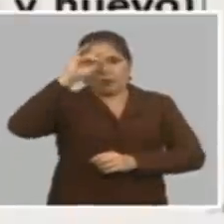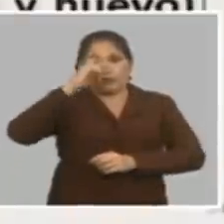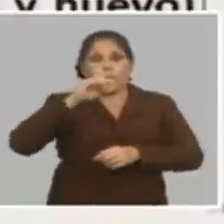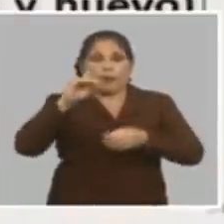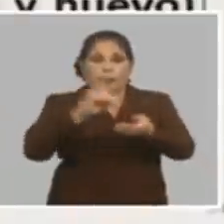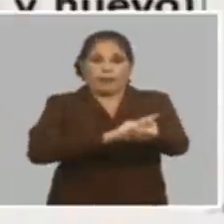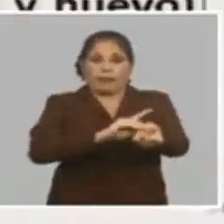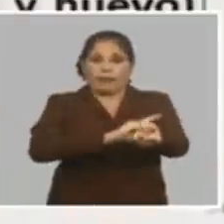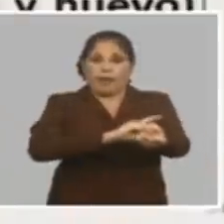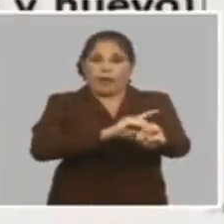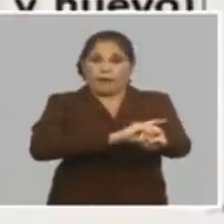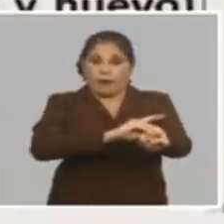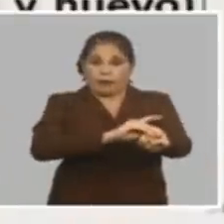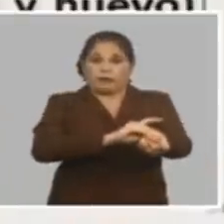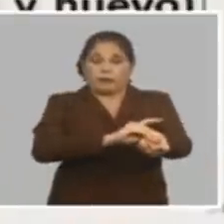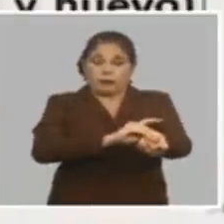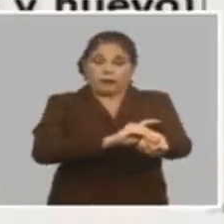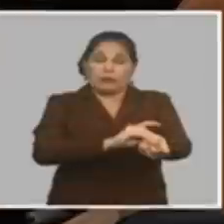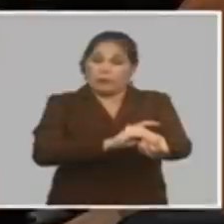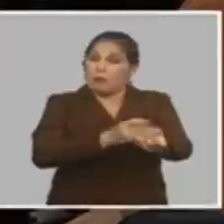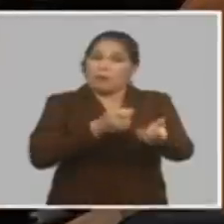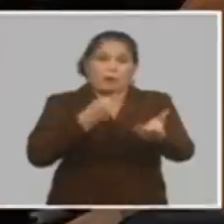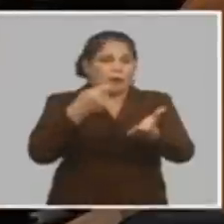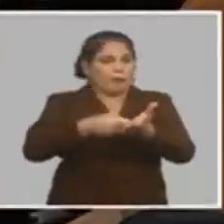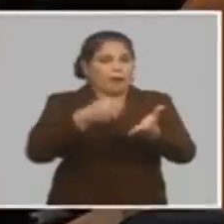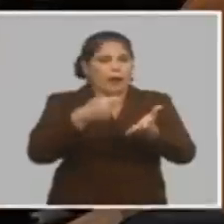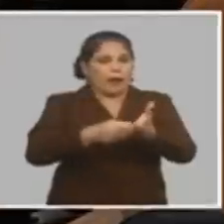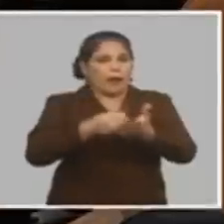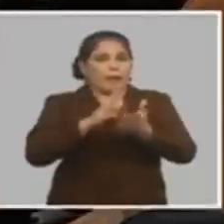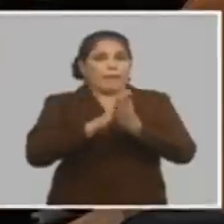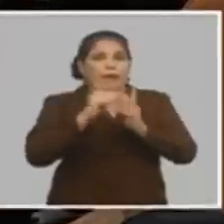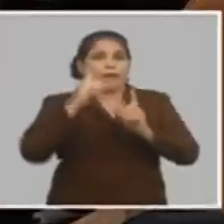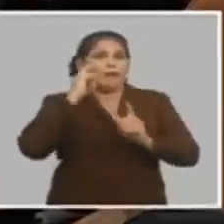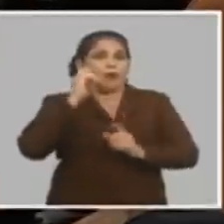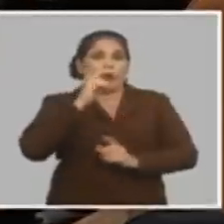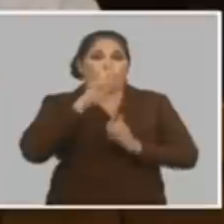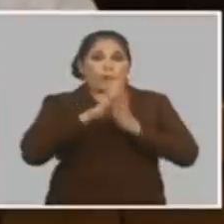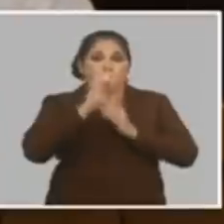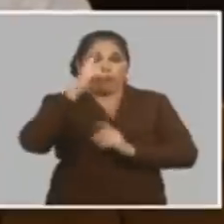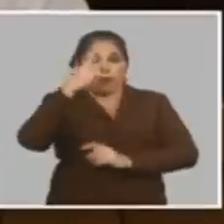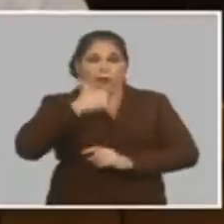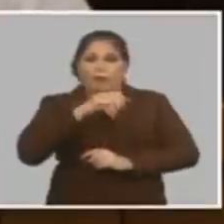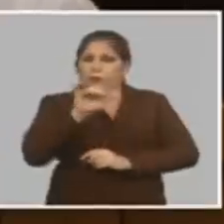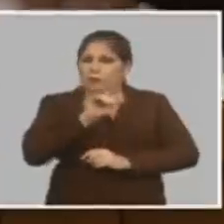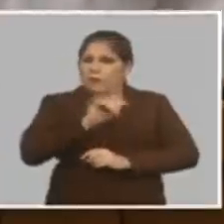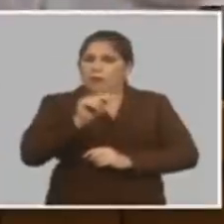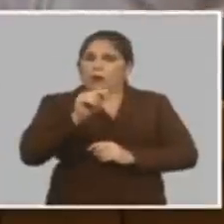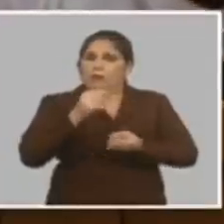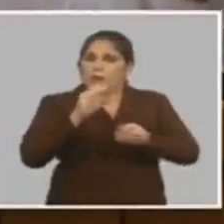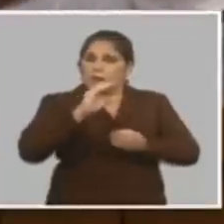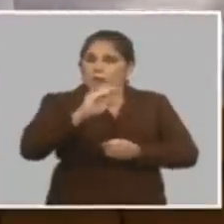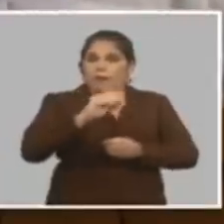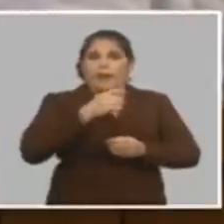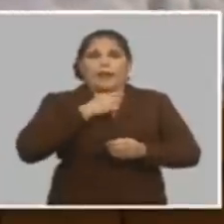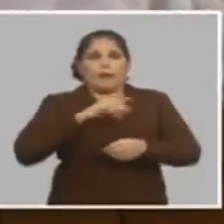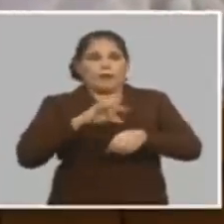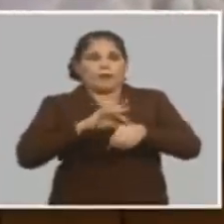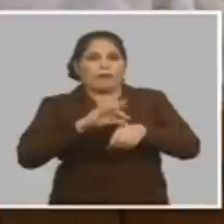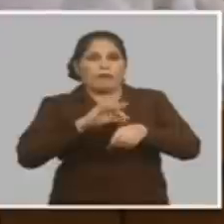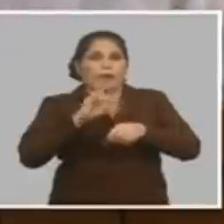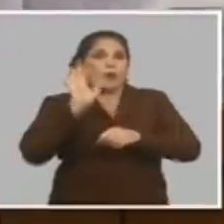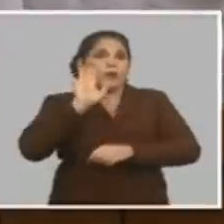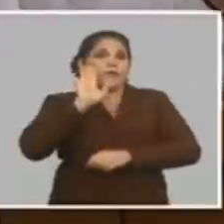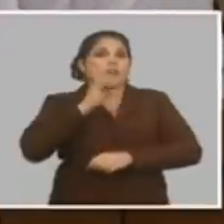diabético que toma meformina va a seguir pagando la meformina a los mismos precios actuales se enfermó de una